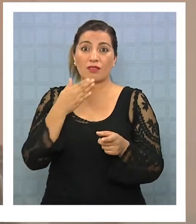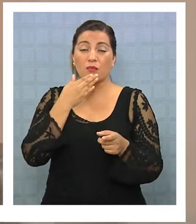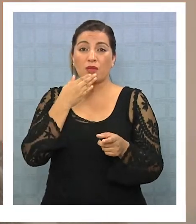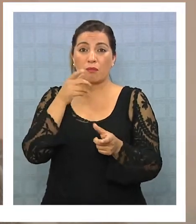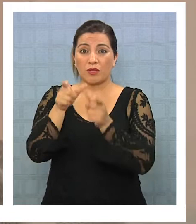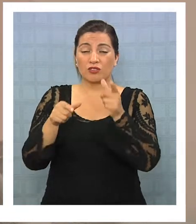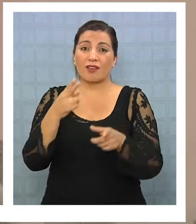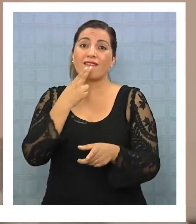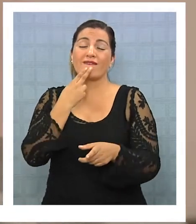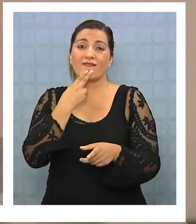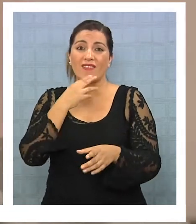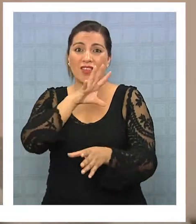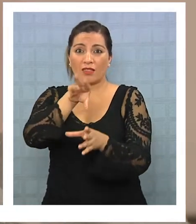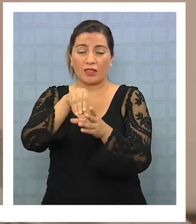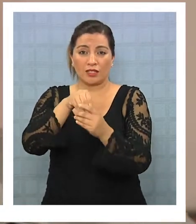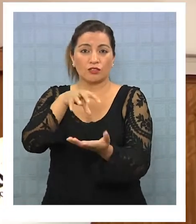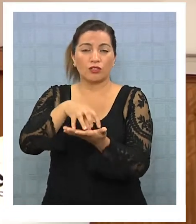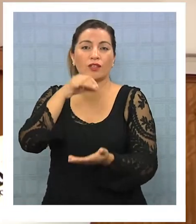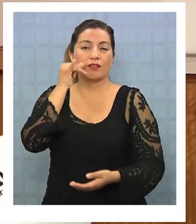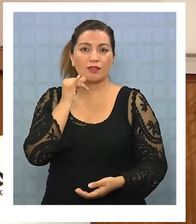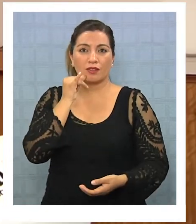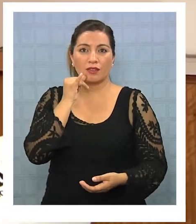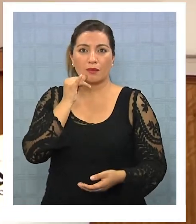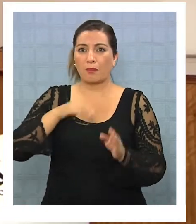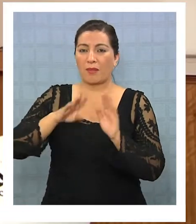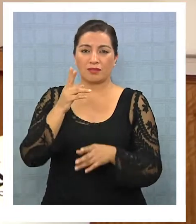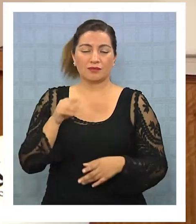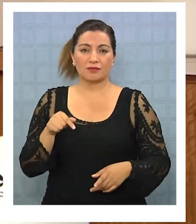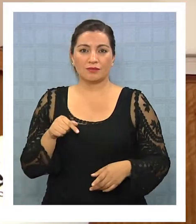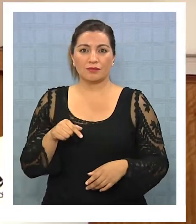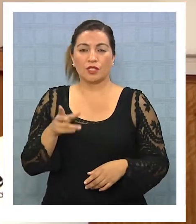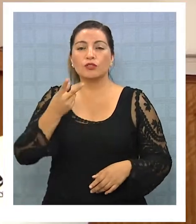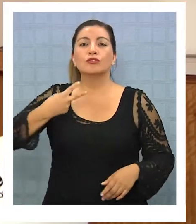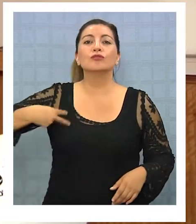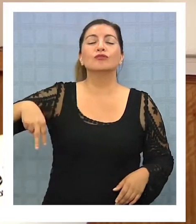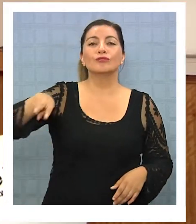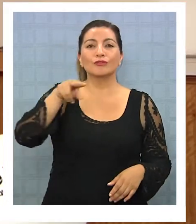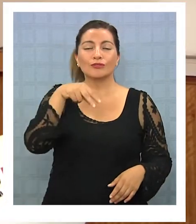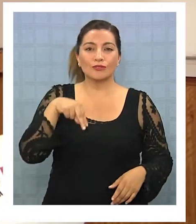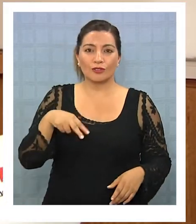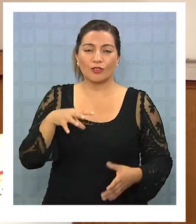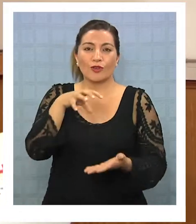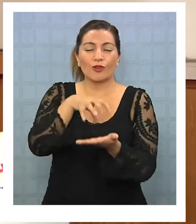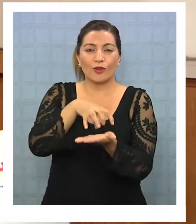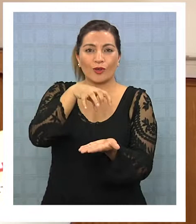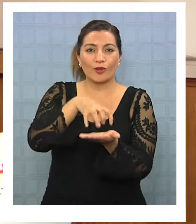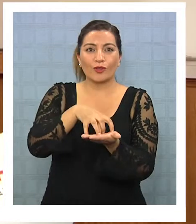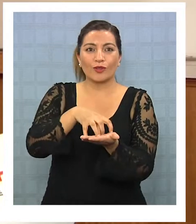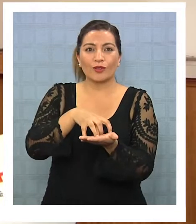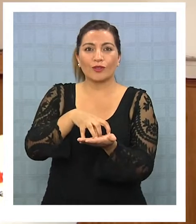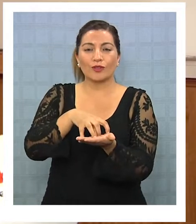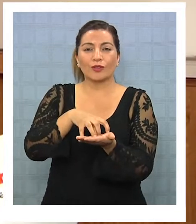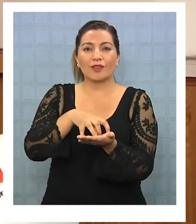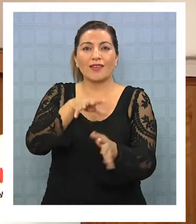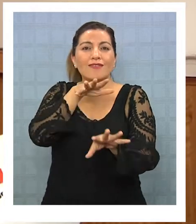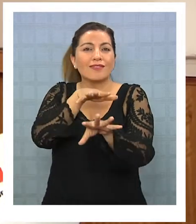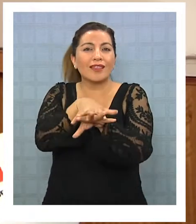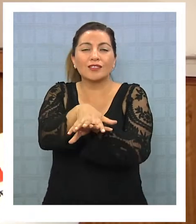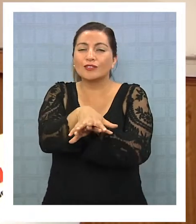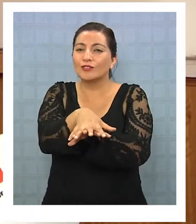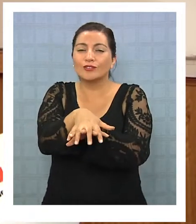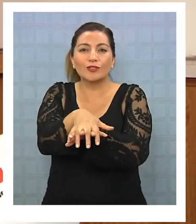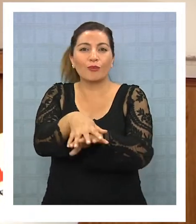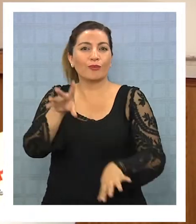bolivianos, la gran mayoría está en esta región. O sea, nosotros somos una región totalmente integrada con Bolivia.